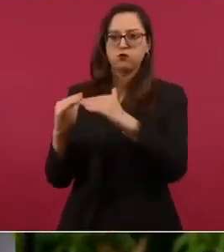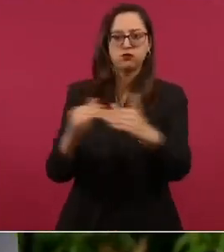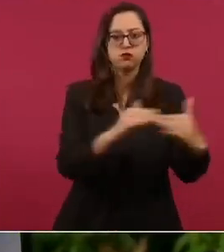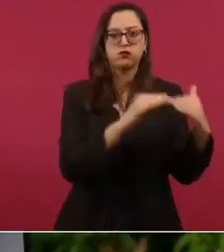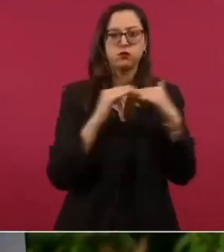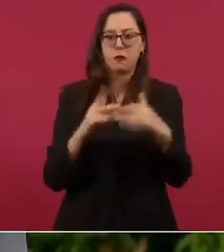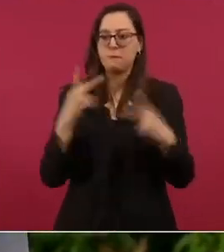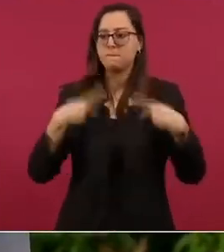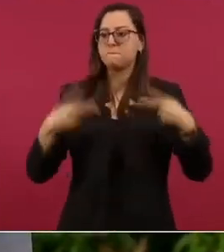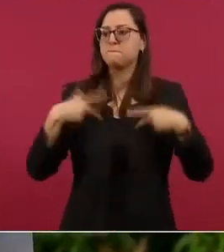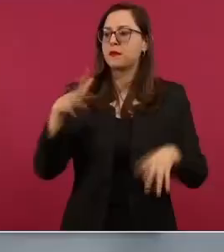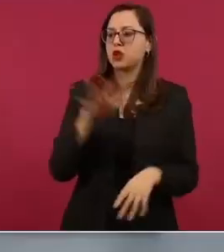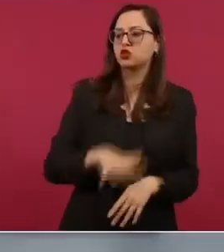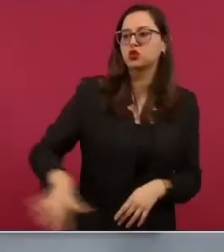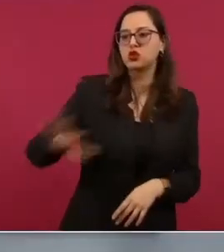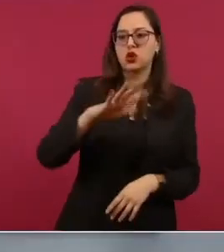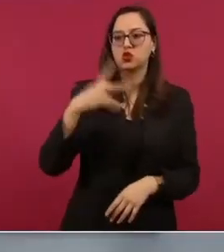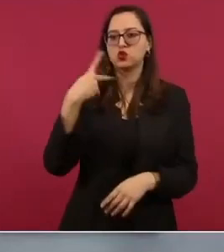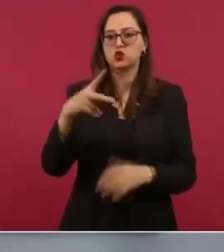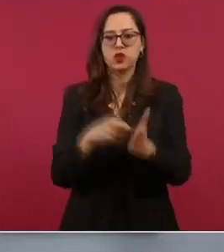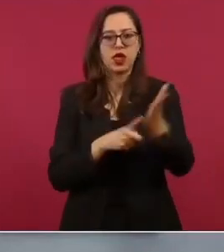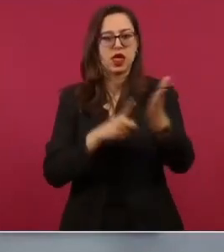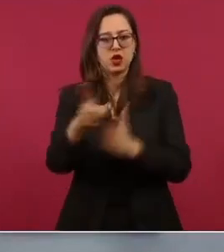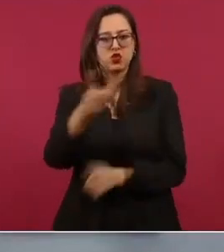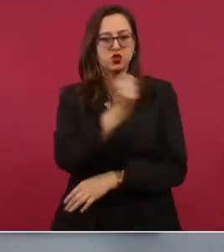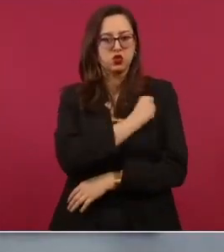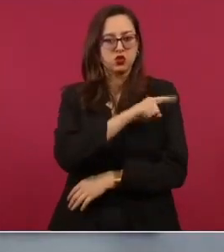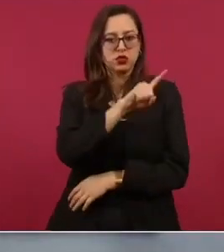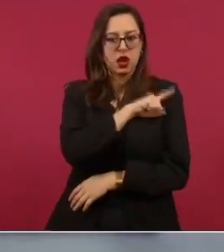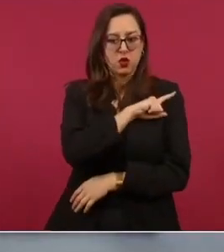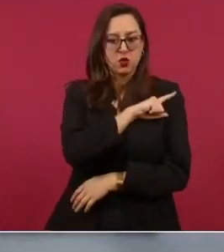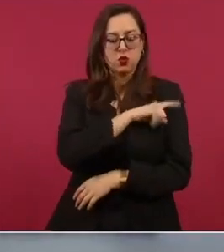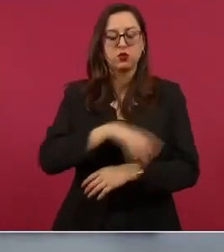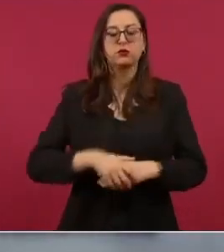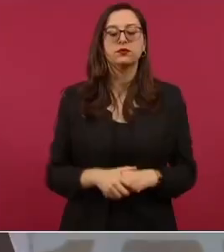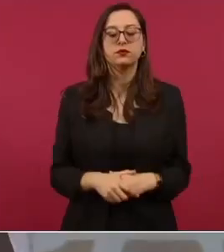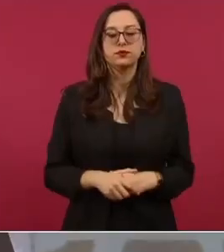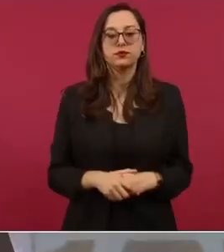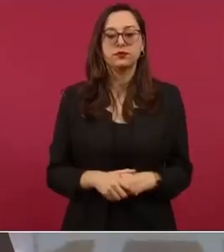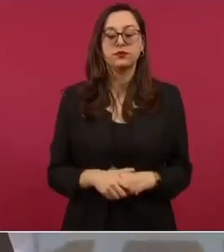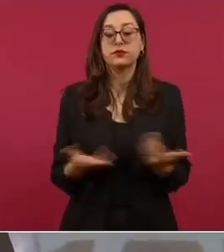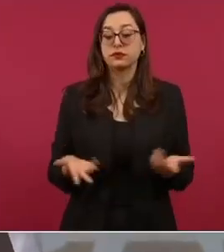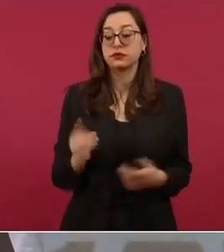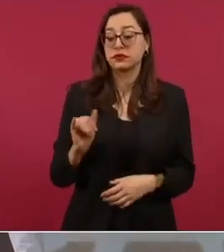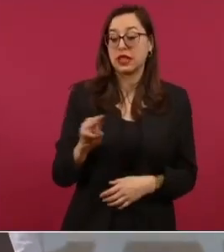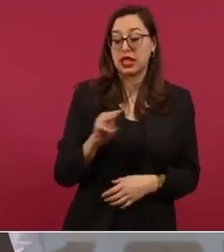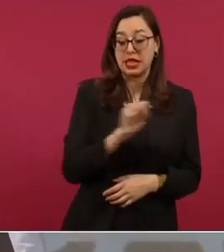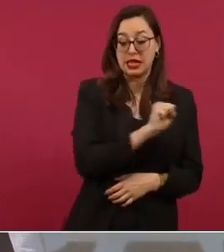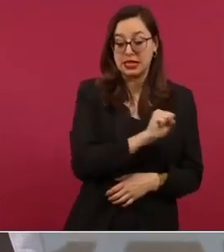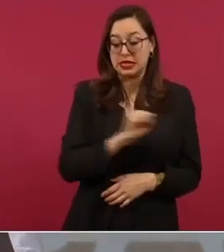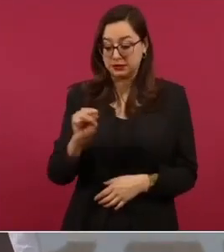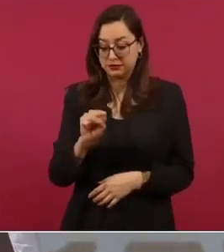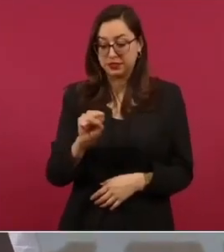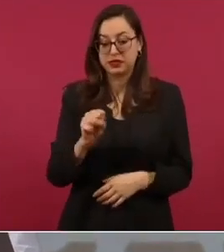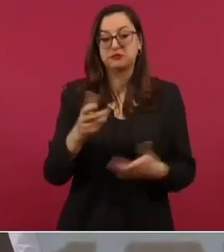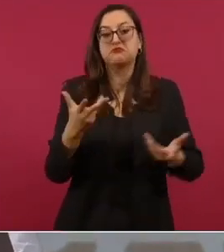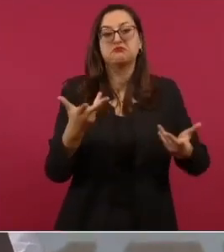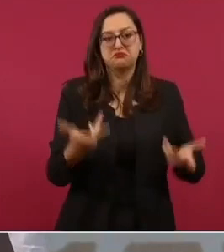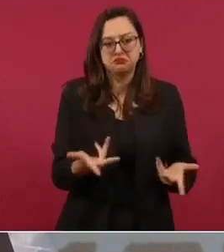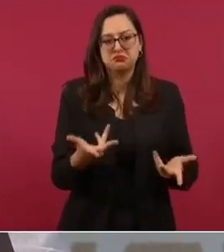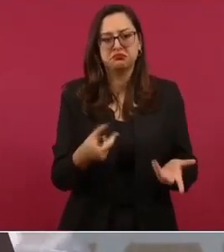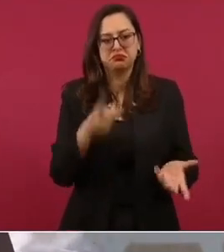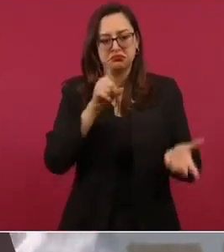pueblo a la salud el sistema ordinario del IMSS ha atendido